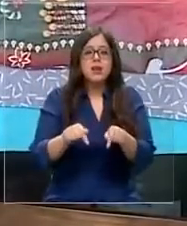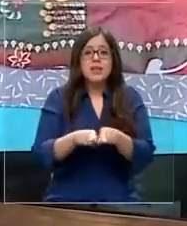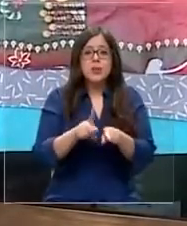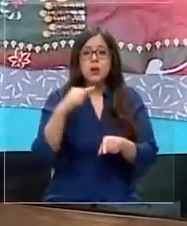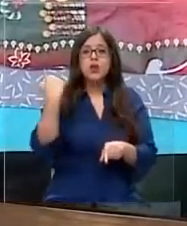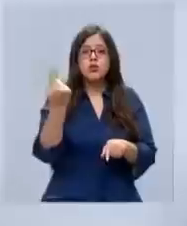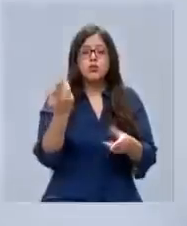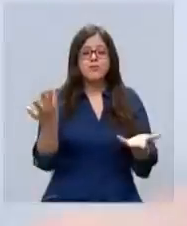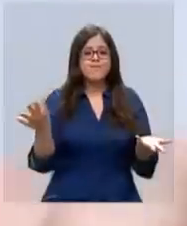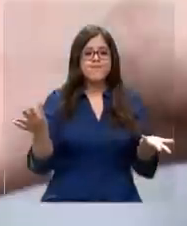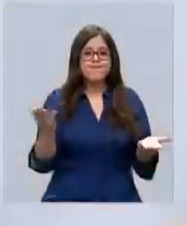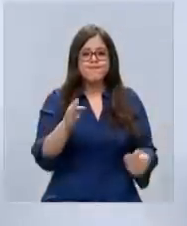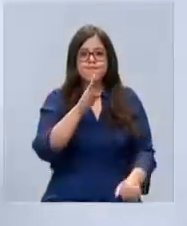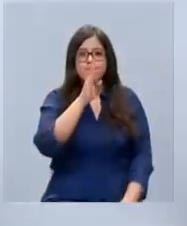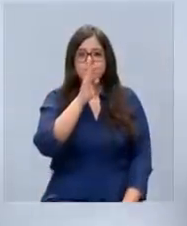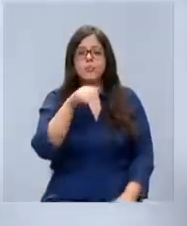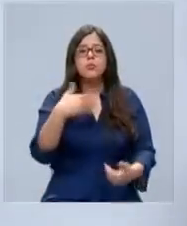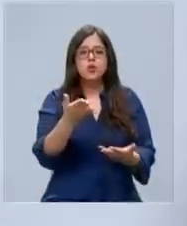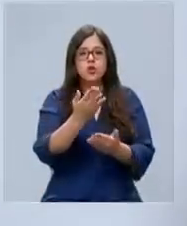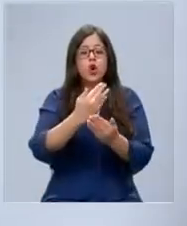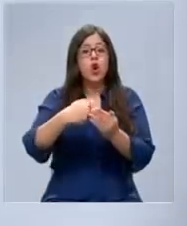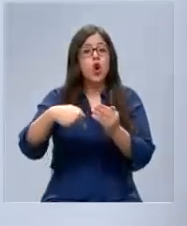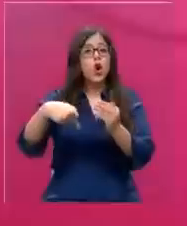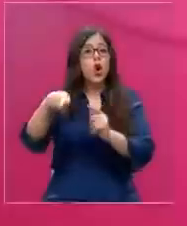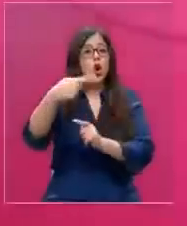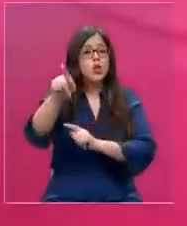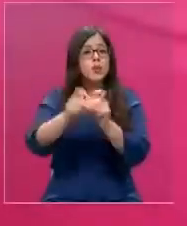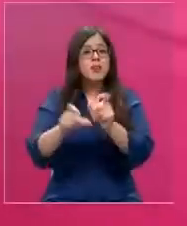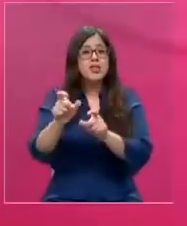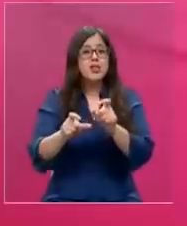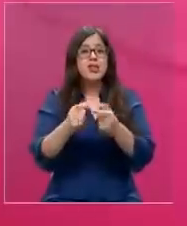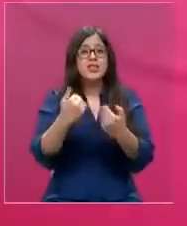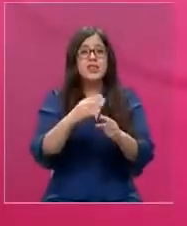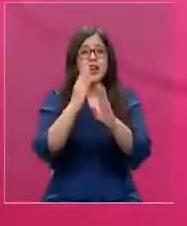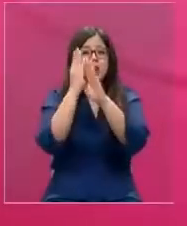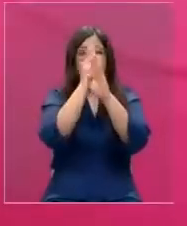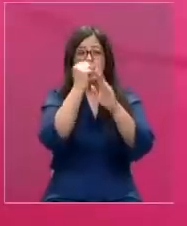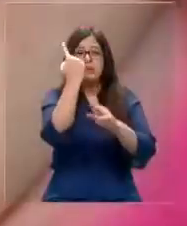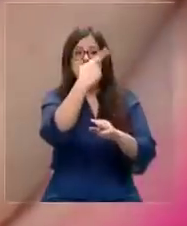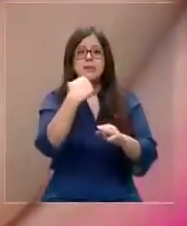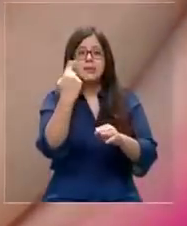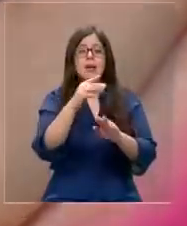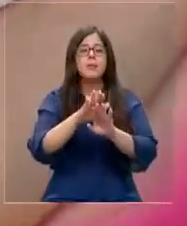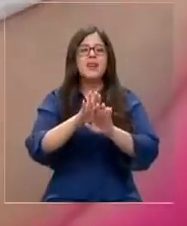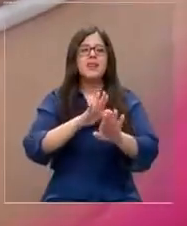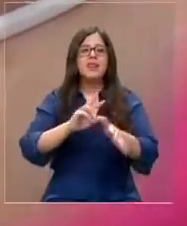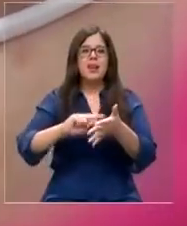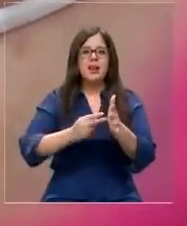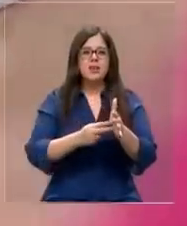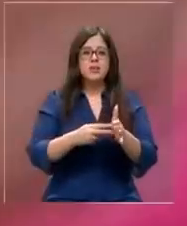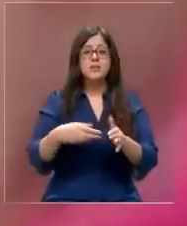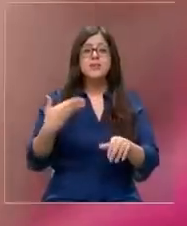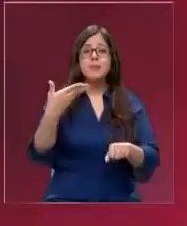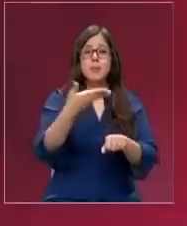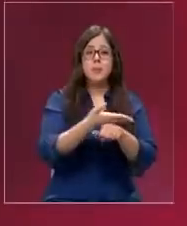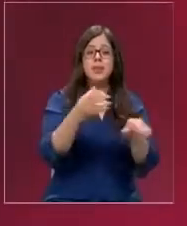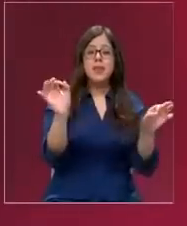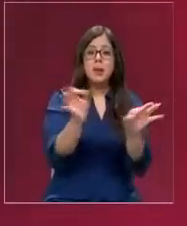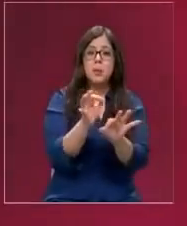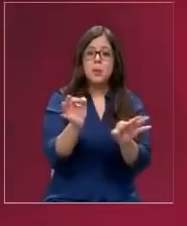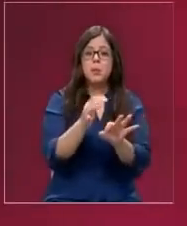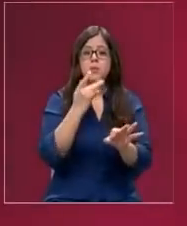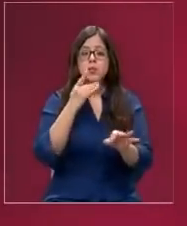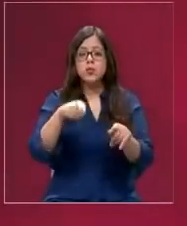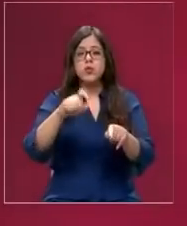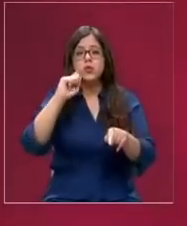atados de mano. Y por lo mismo, otros residentes prefieren ocultar su identidad para evitar represalias. Dicen que han pedido explicaciones